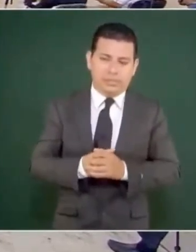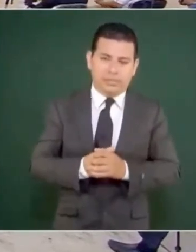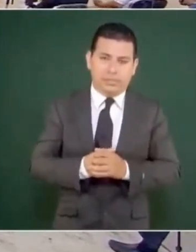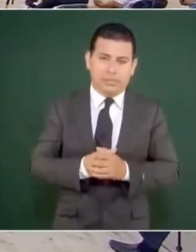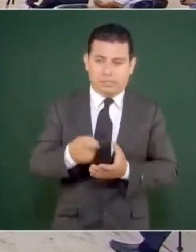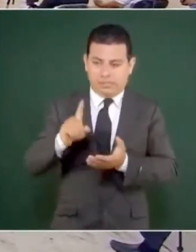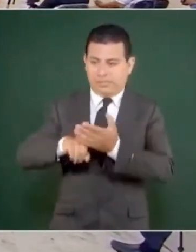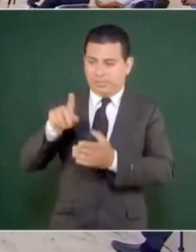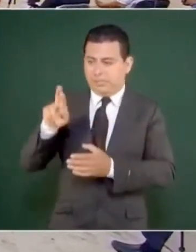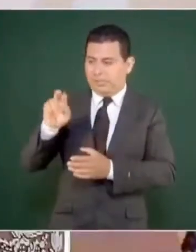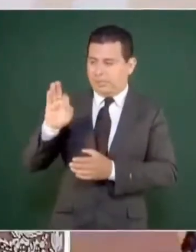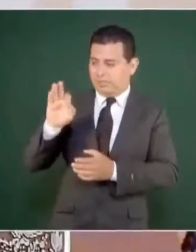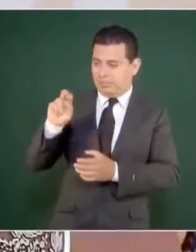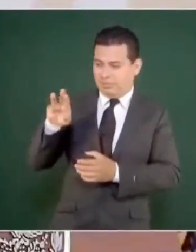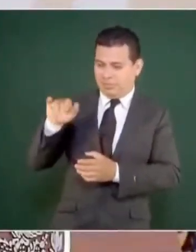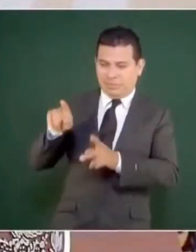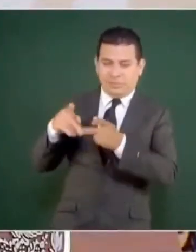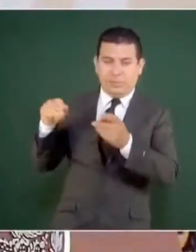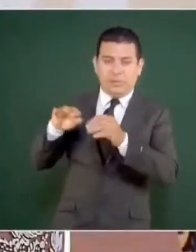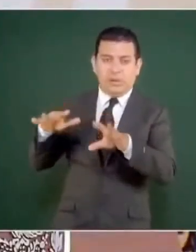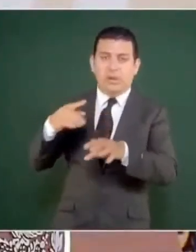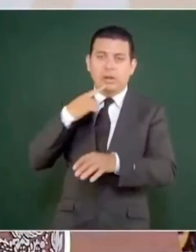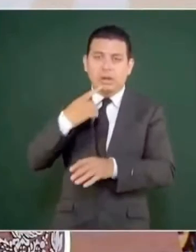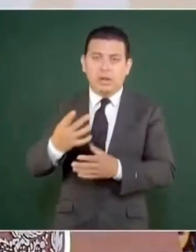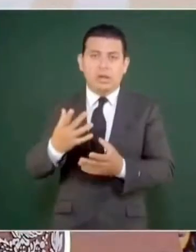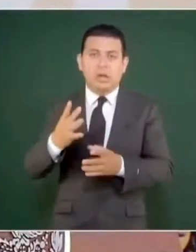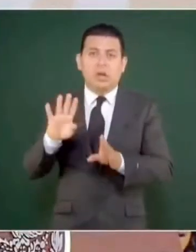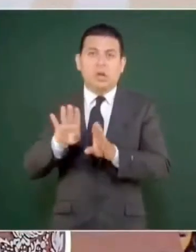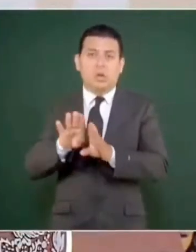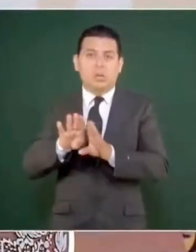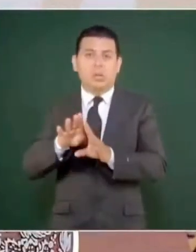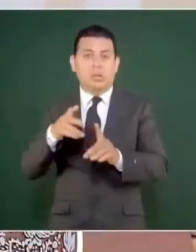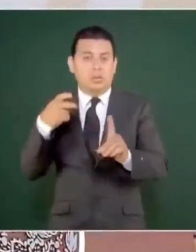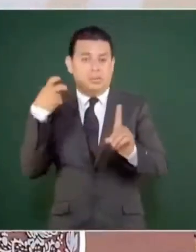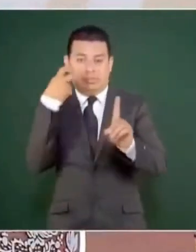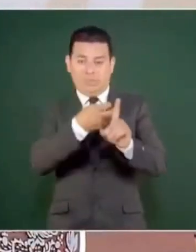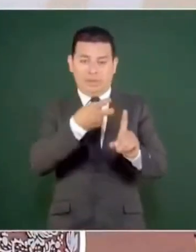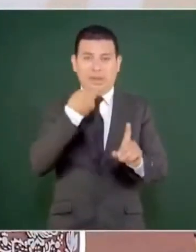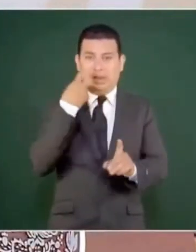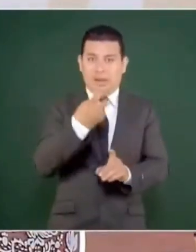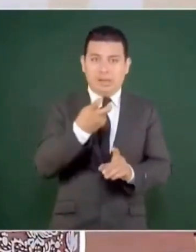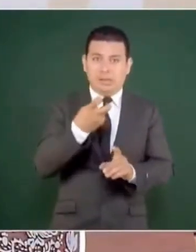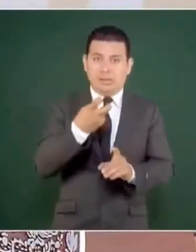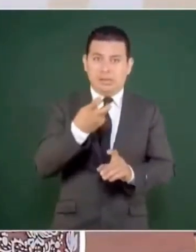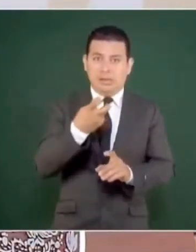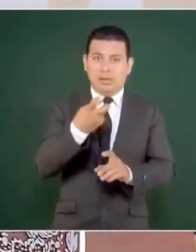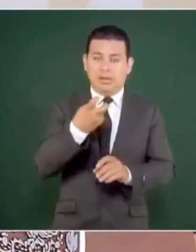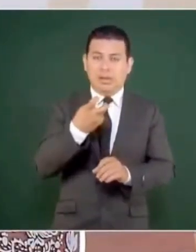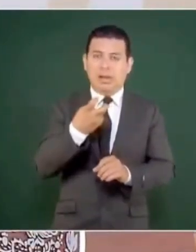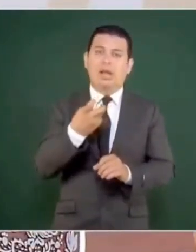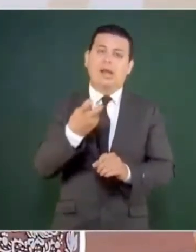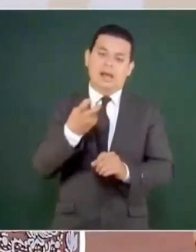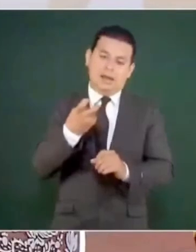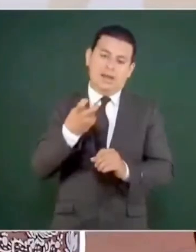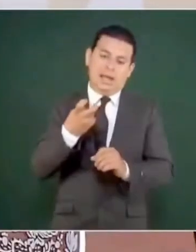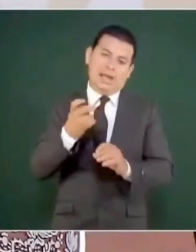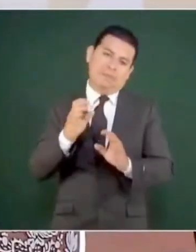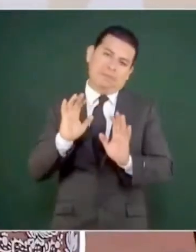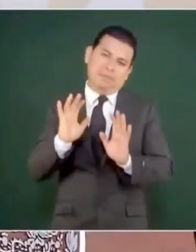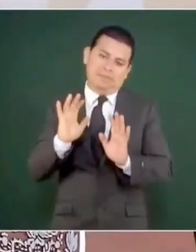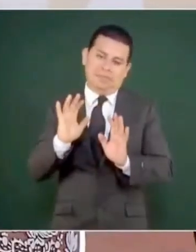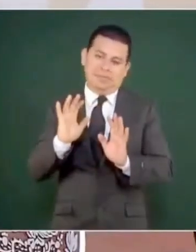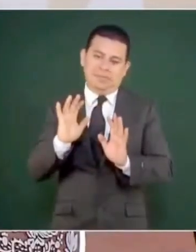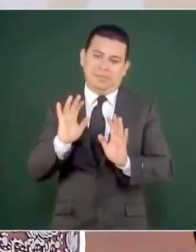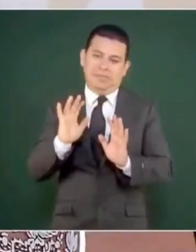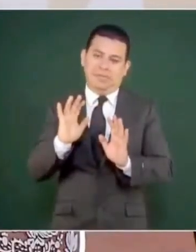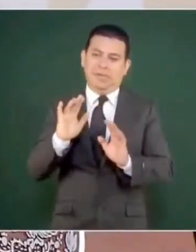Reforma es como crítico, ahí